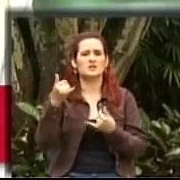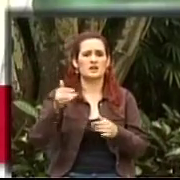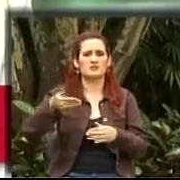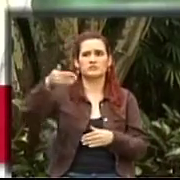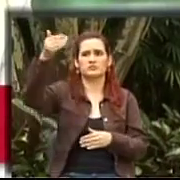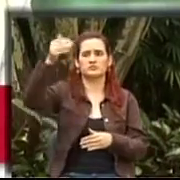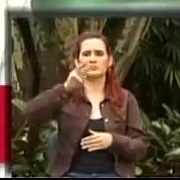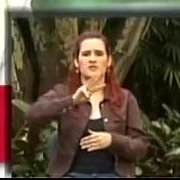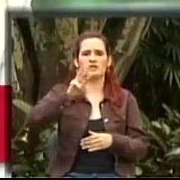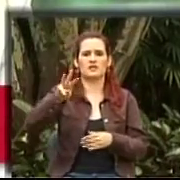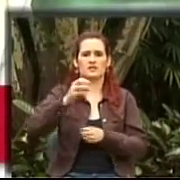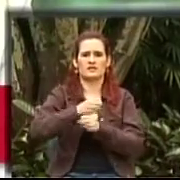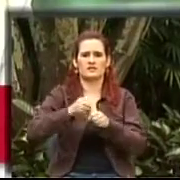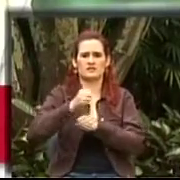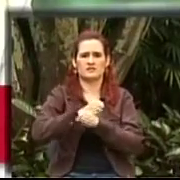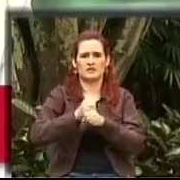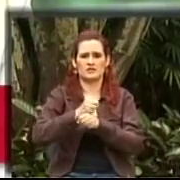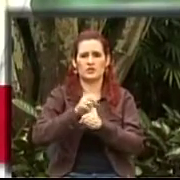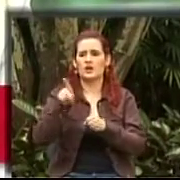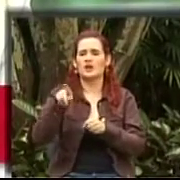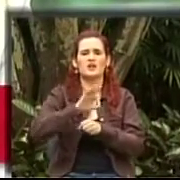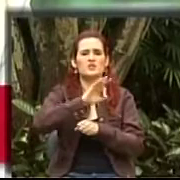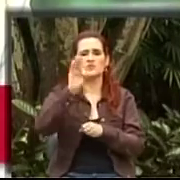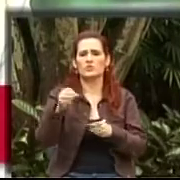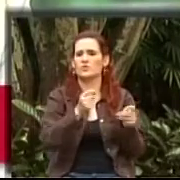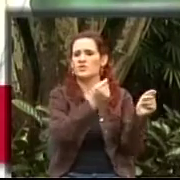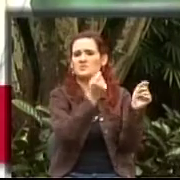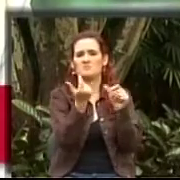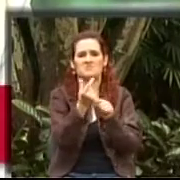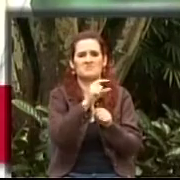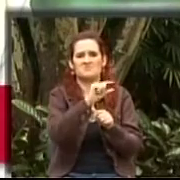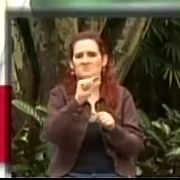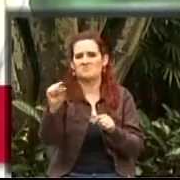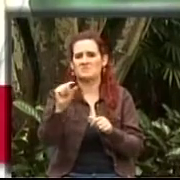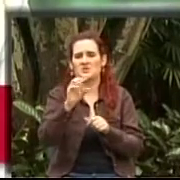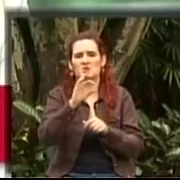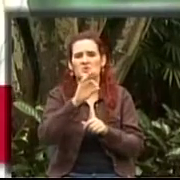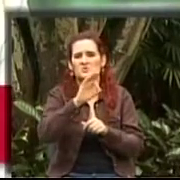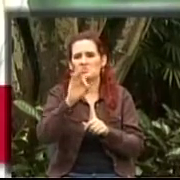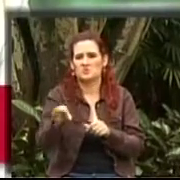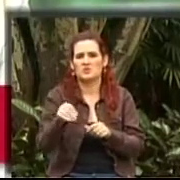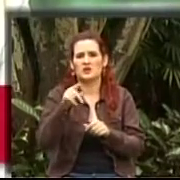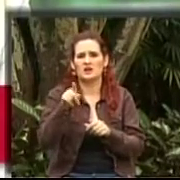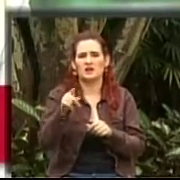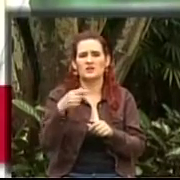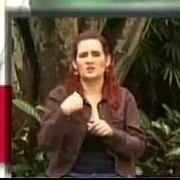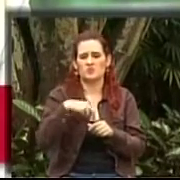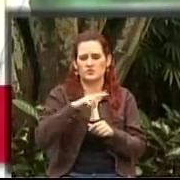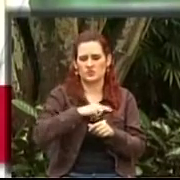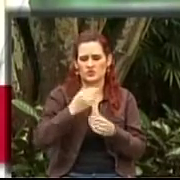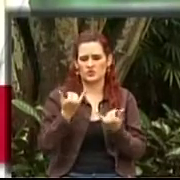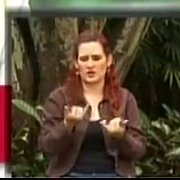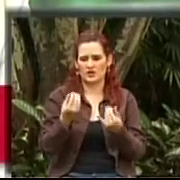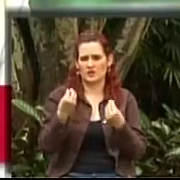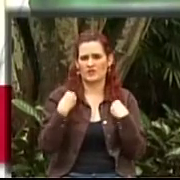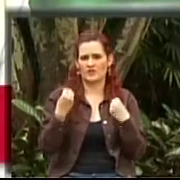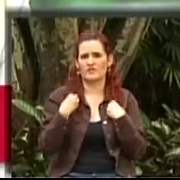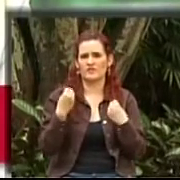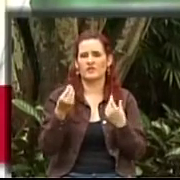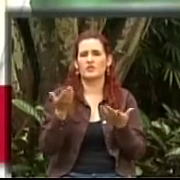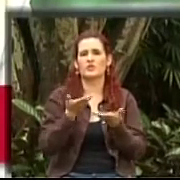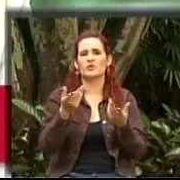años y él nunca ha recibido un subsidio. nosotros vivimos en la Gabriela Bello, pero es que acá en Bello,